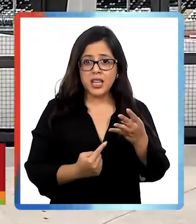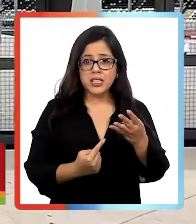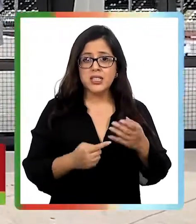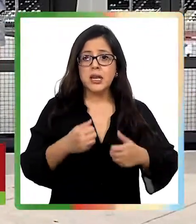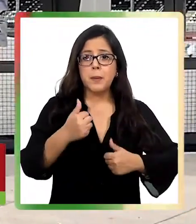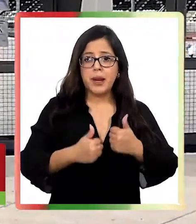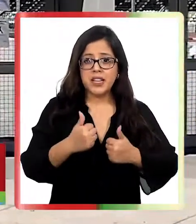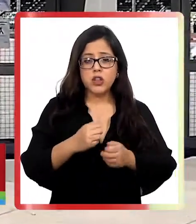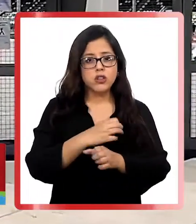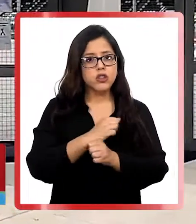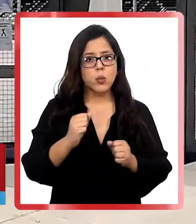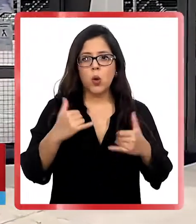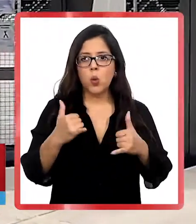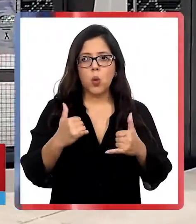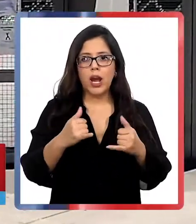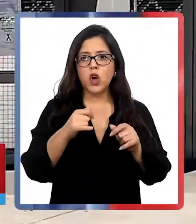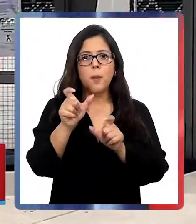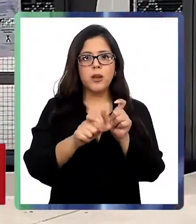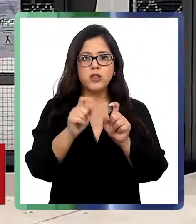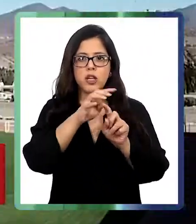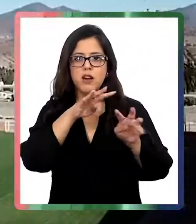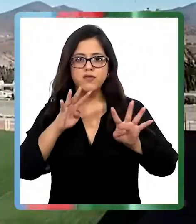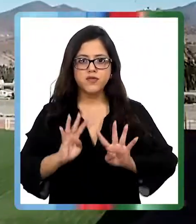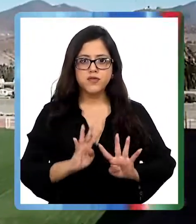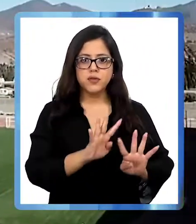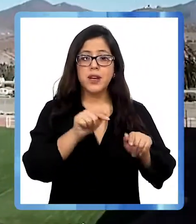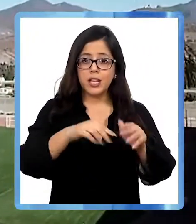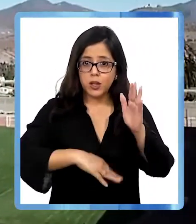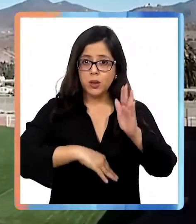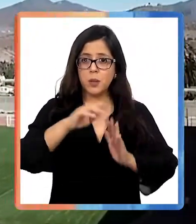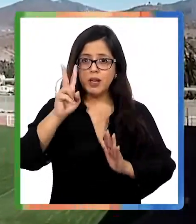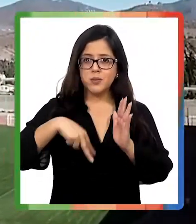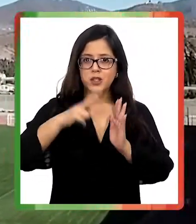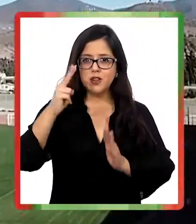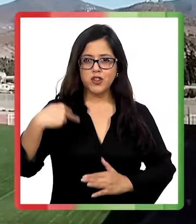jugar sin público. Esto y más en Portavoz Noticias.